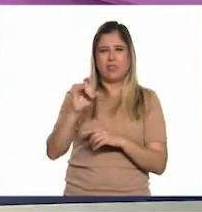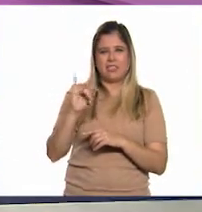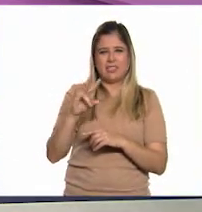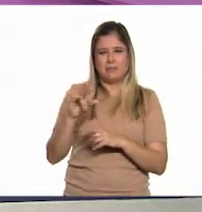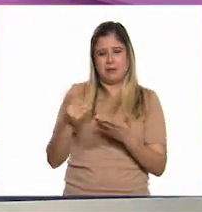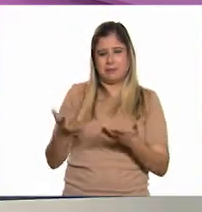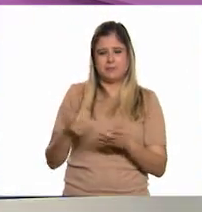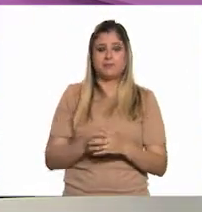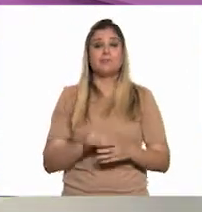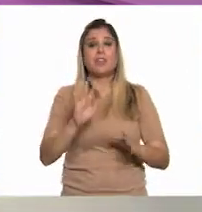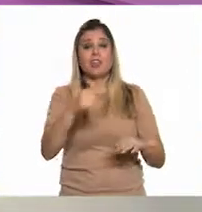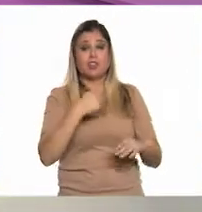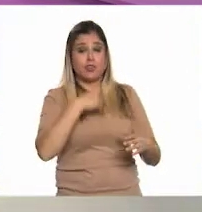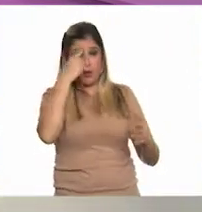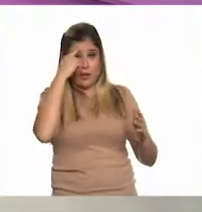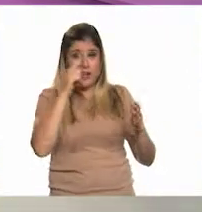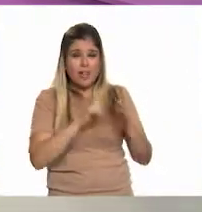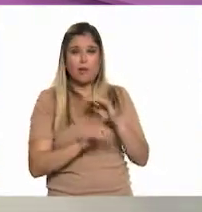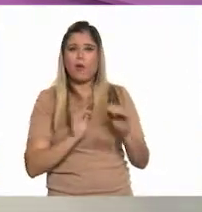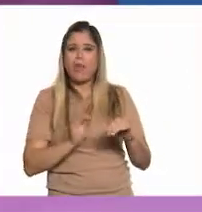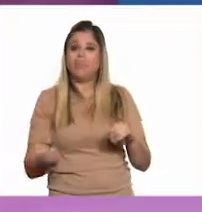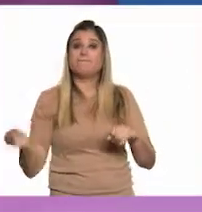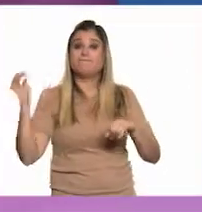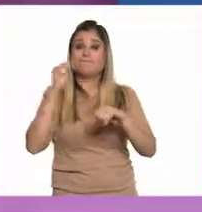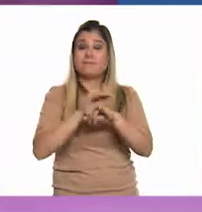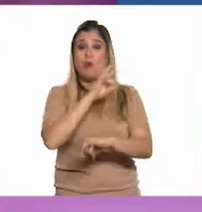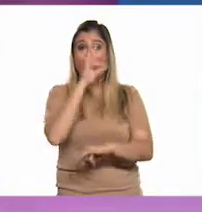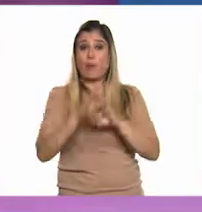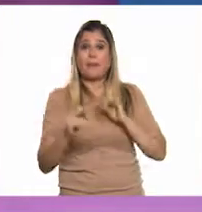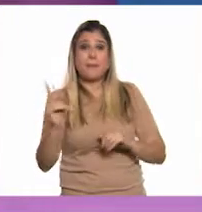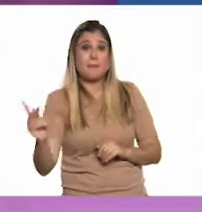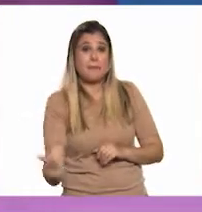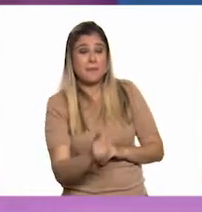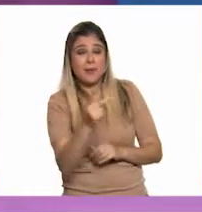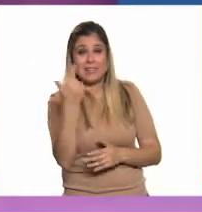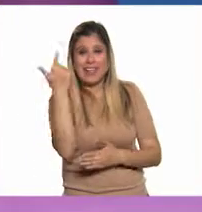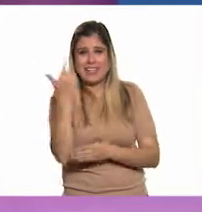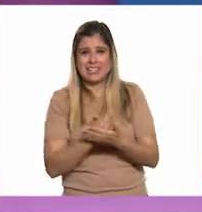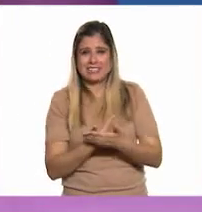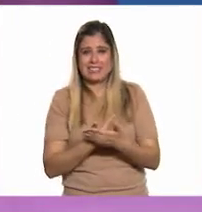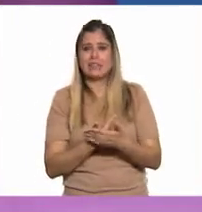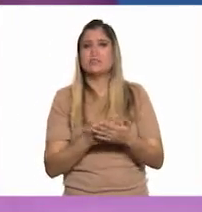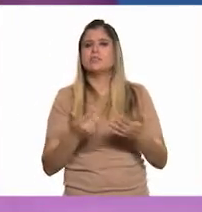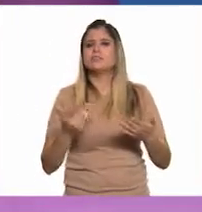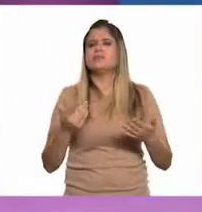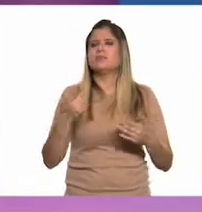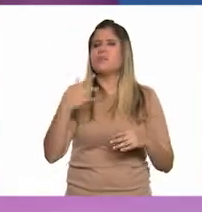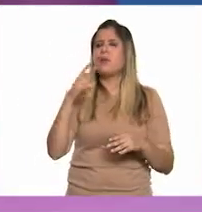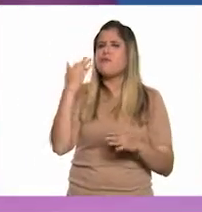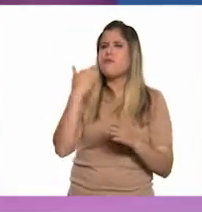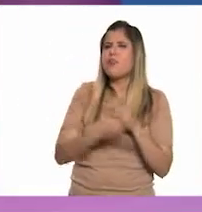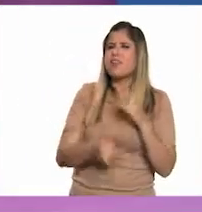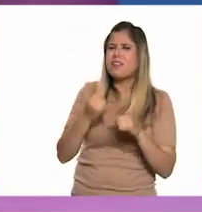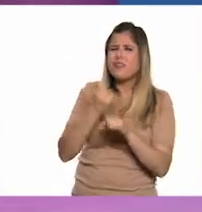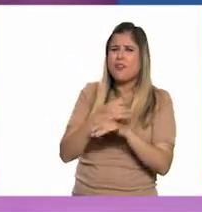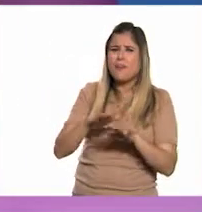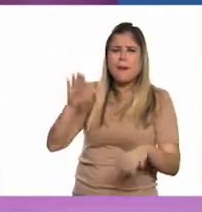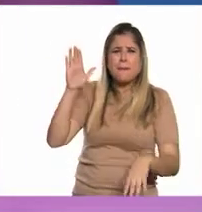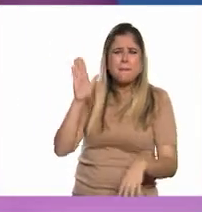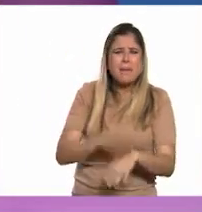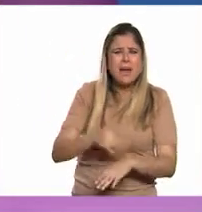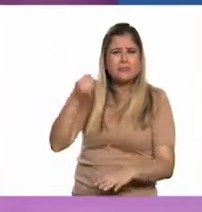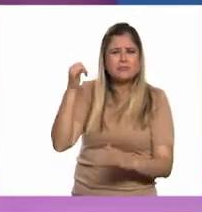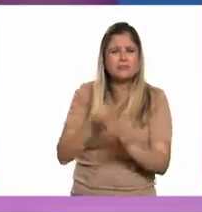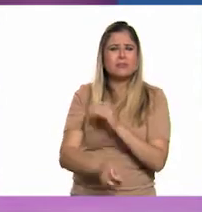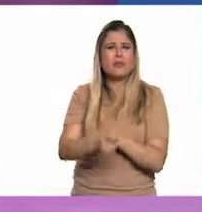Sí, yo creo que podríamos agregar la última pregunta a nuestra lista pero nos falta información sobre las